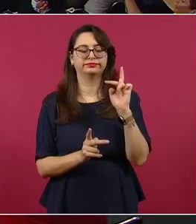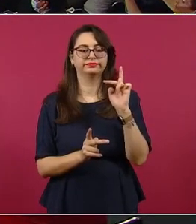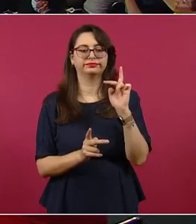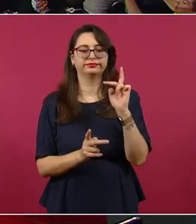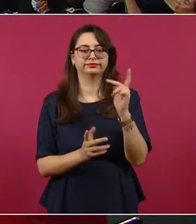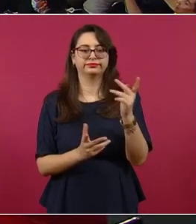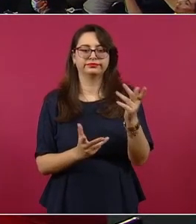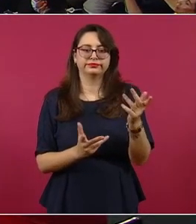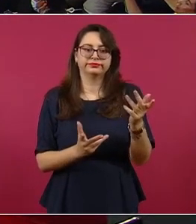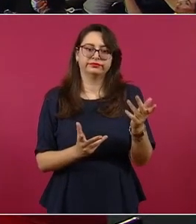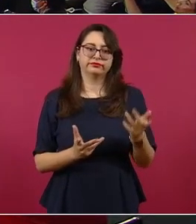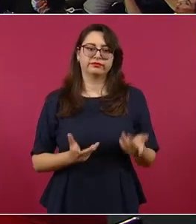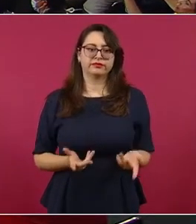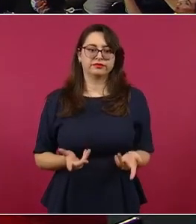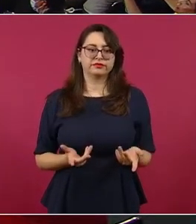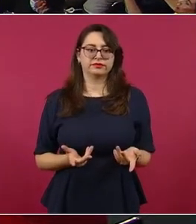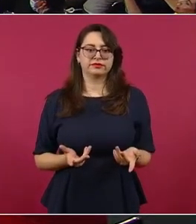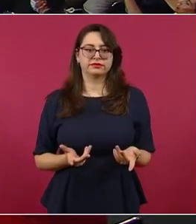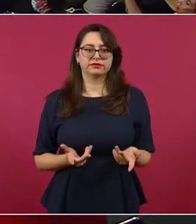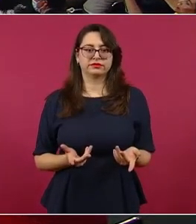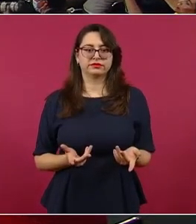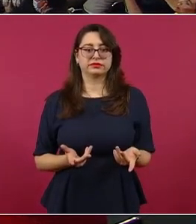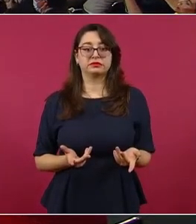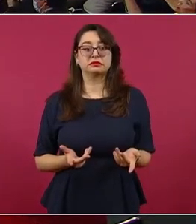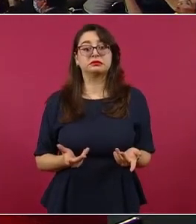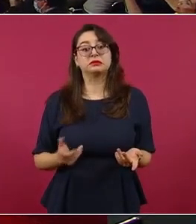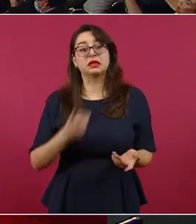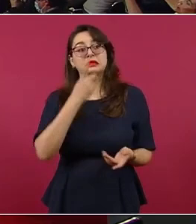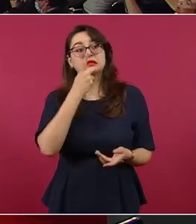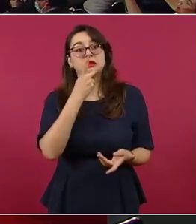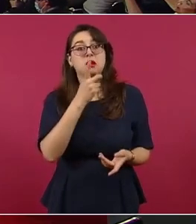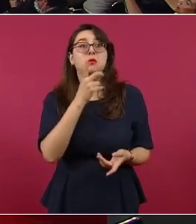Le estaban planteando que lo rebanaran un poco.